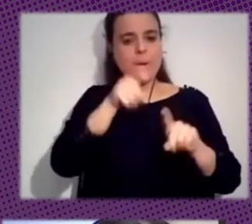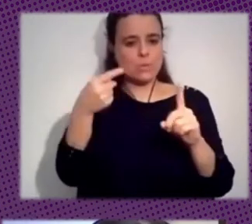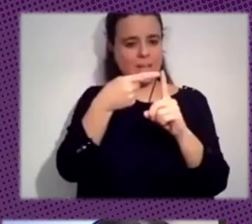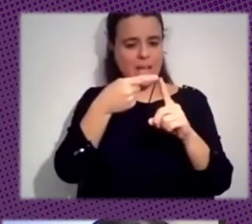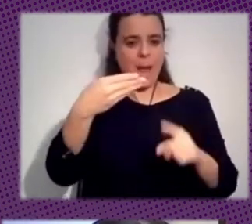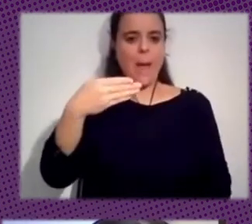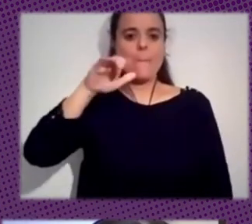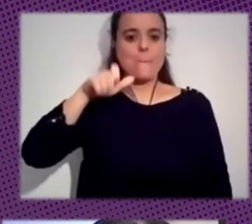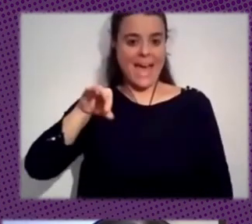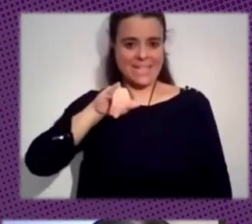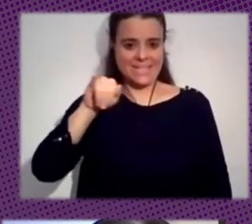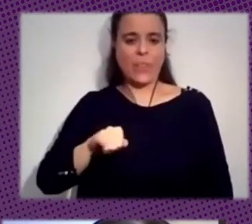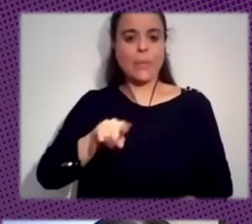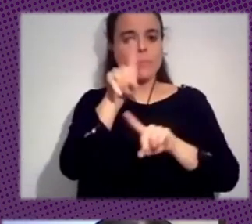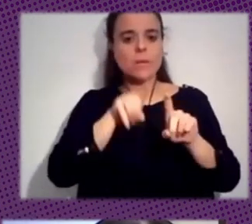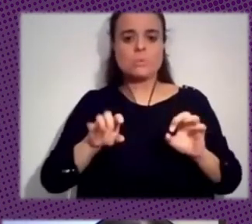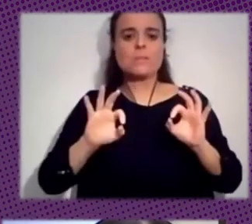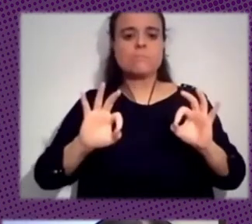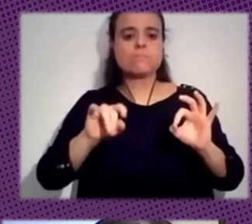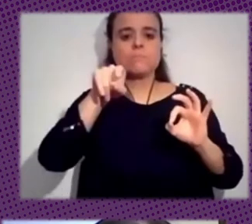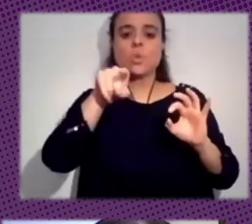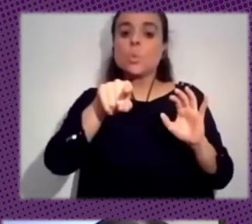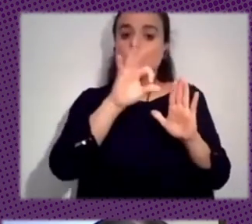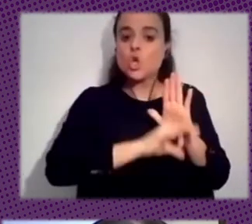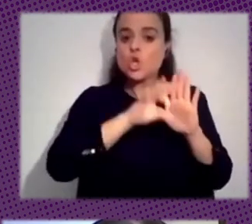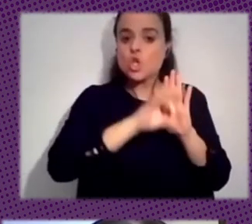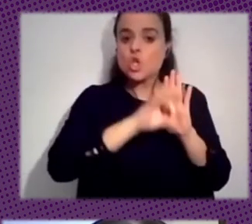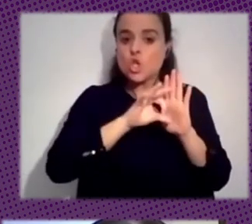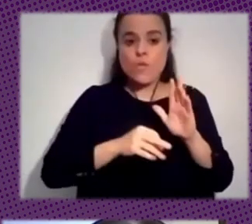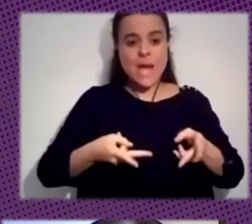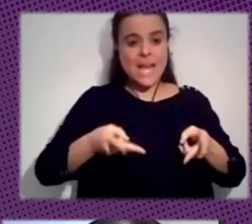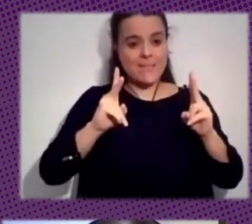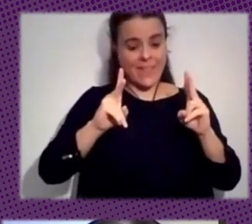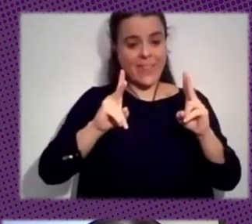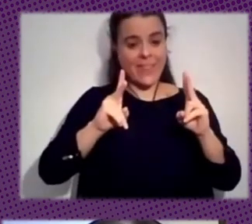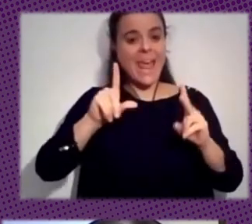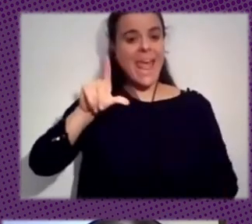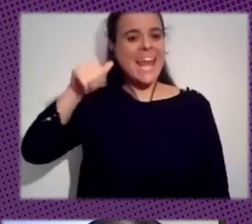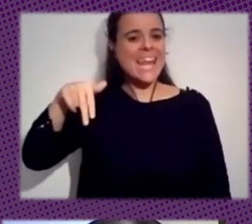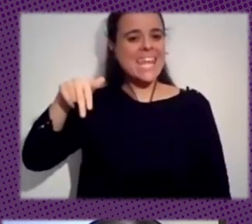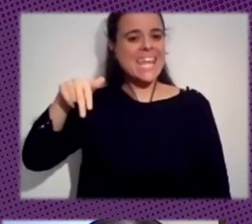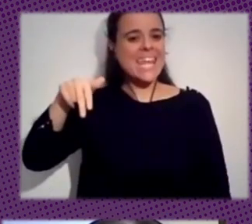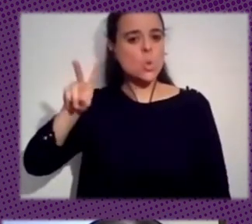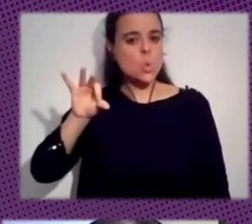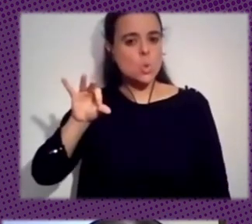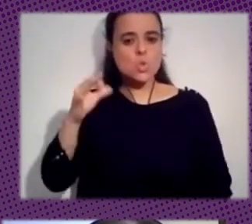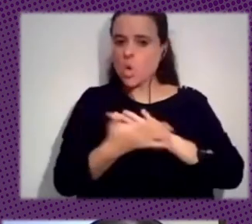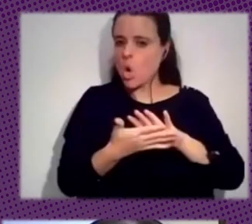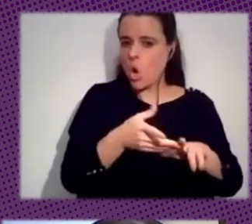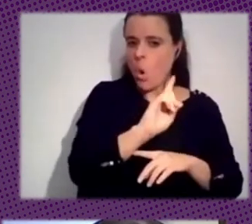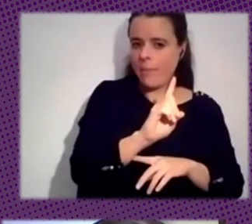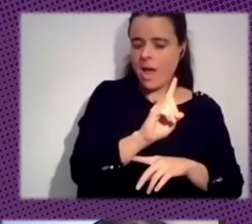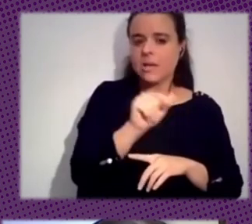concretamente ¿por qué no hablan del software libre linux y realizado por una comunidad en lugar de open software